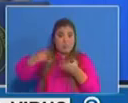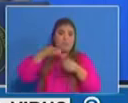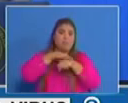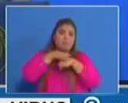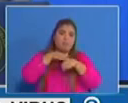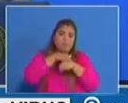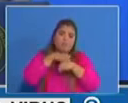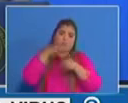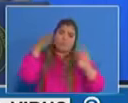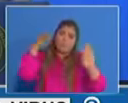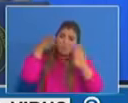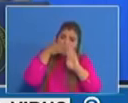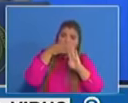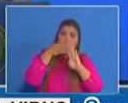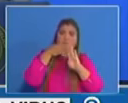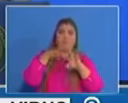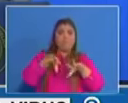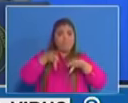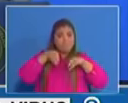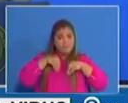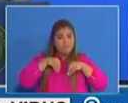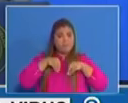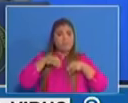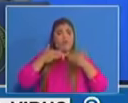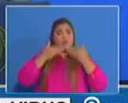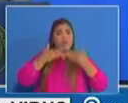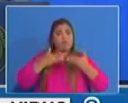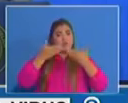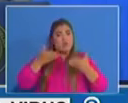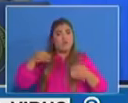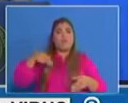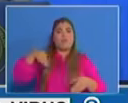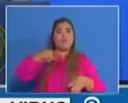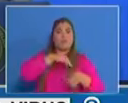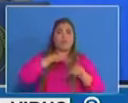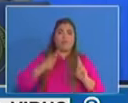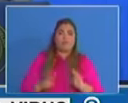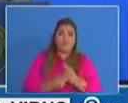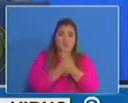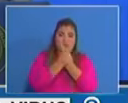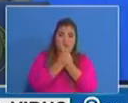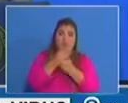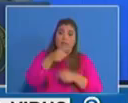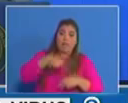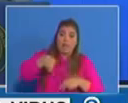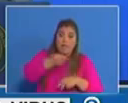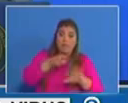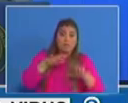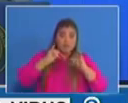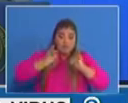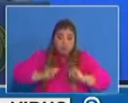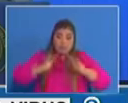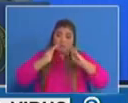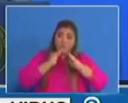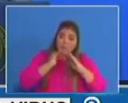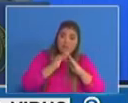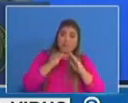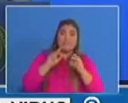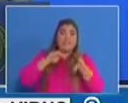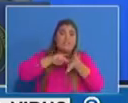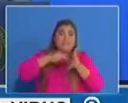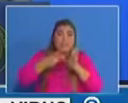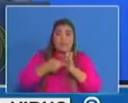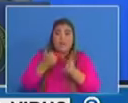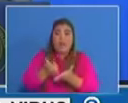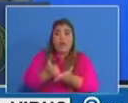cumplimiento de las mismas esto va a ser lo que logre nuevamente preservar vidas evitar que la capacidad